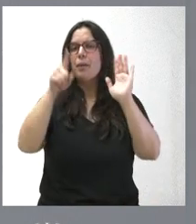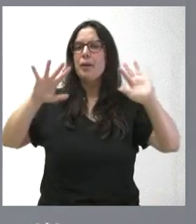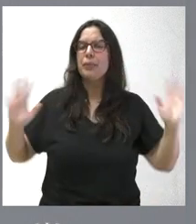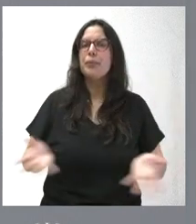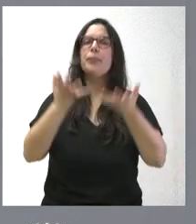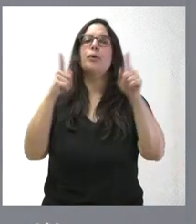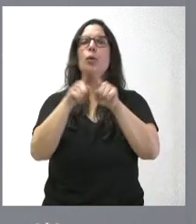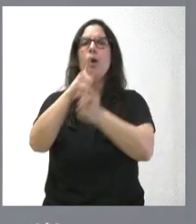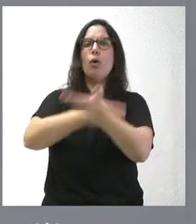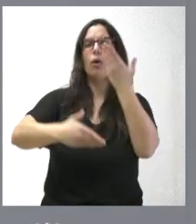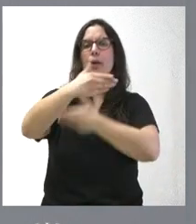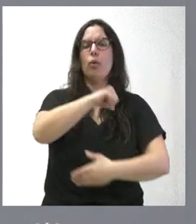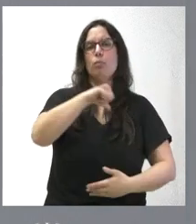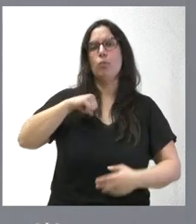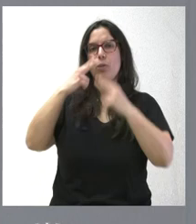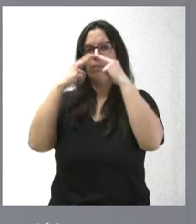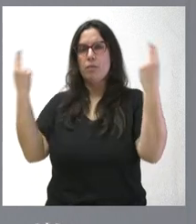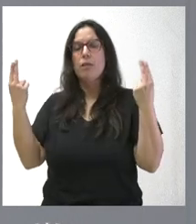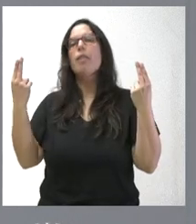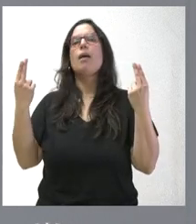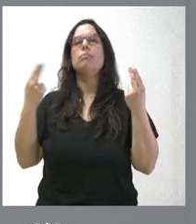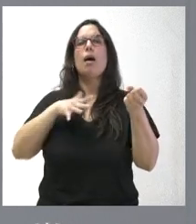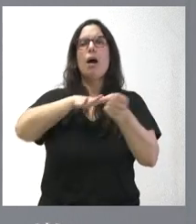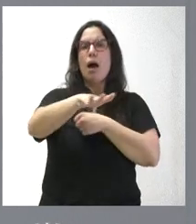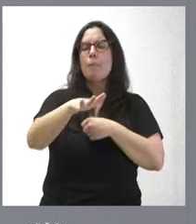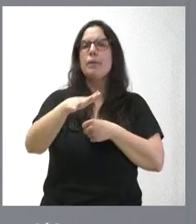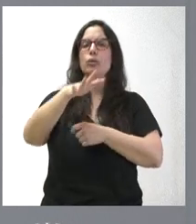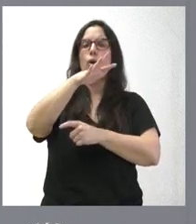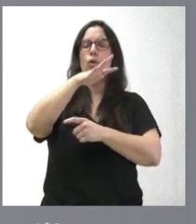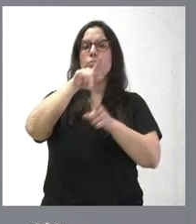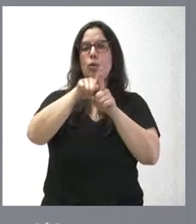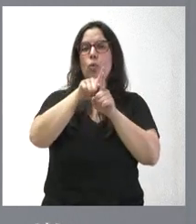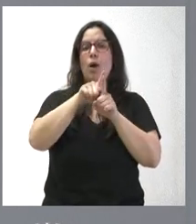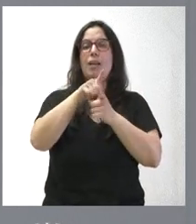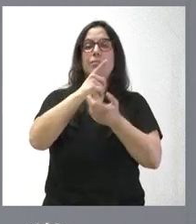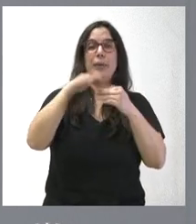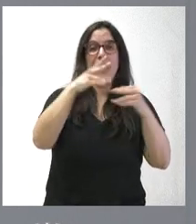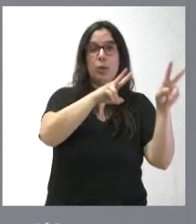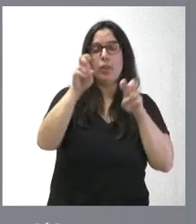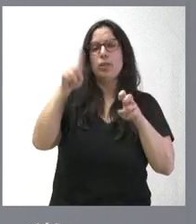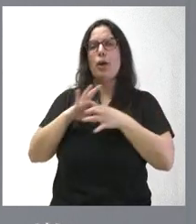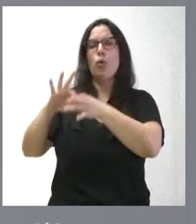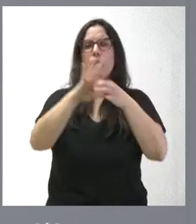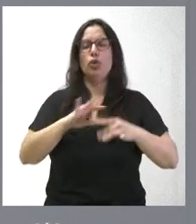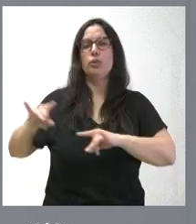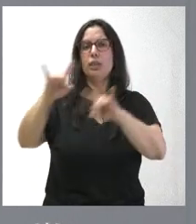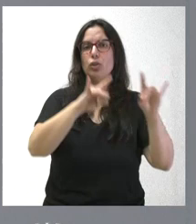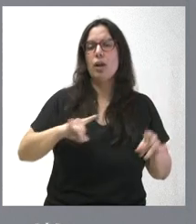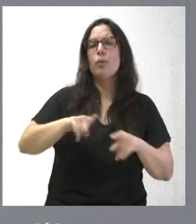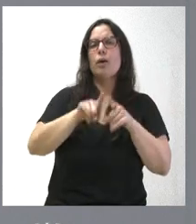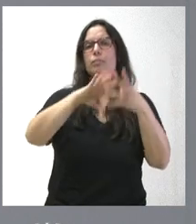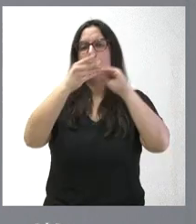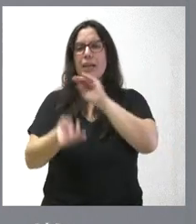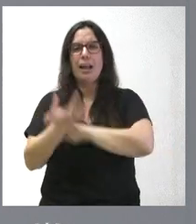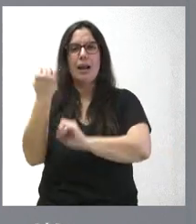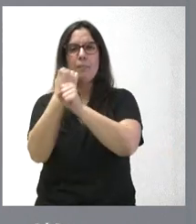público-privada, tanto en el ámbito del ecosistema de innovación como en la cohesión social y territorial, la generación de talento digital, la creación de empleo